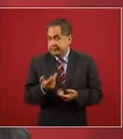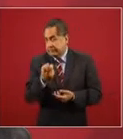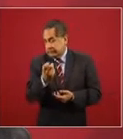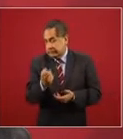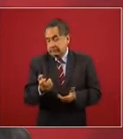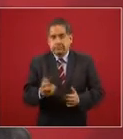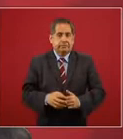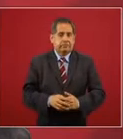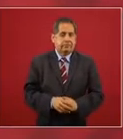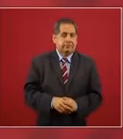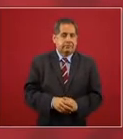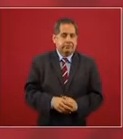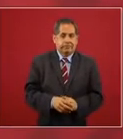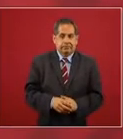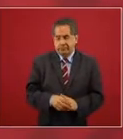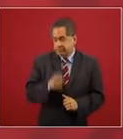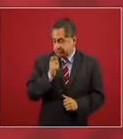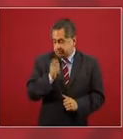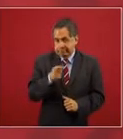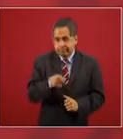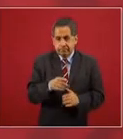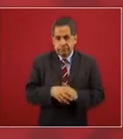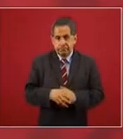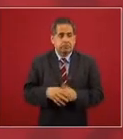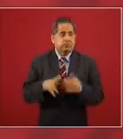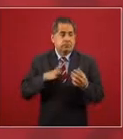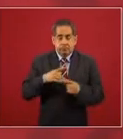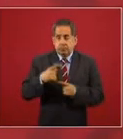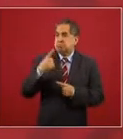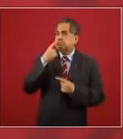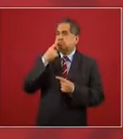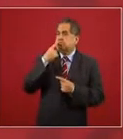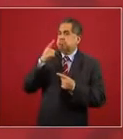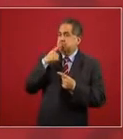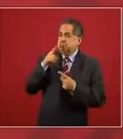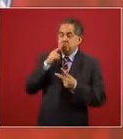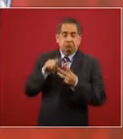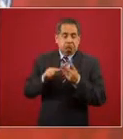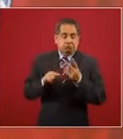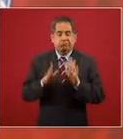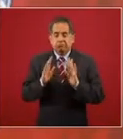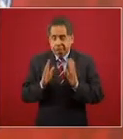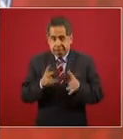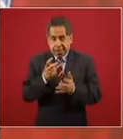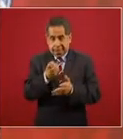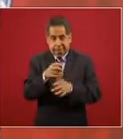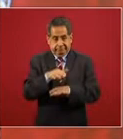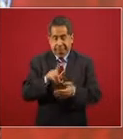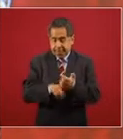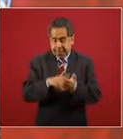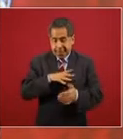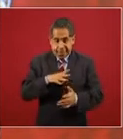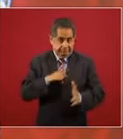y hay denuncias sobre este asunto